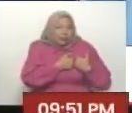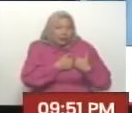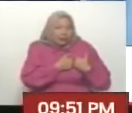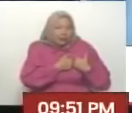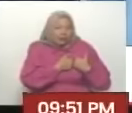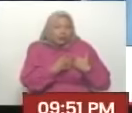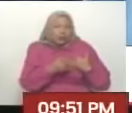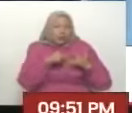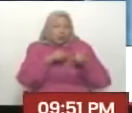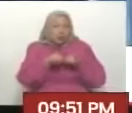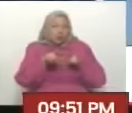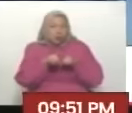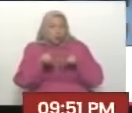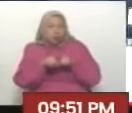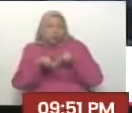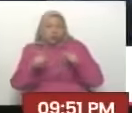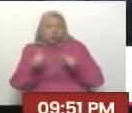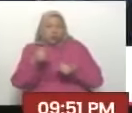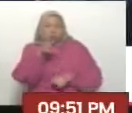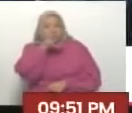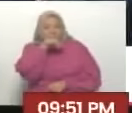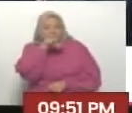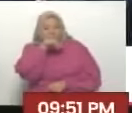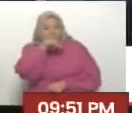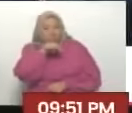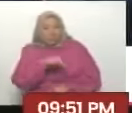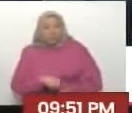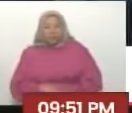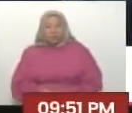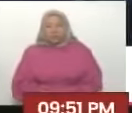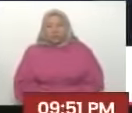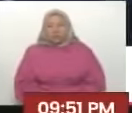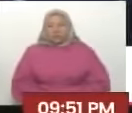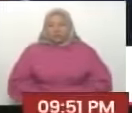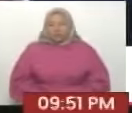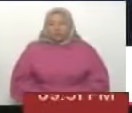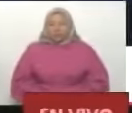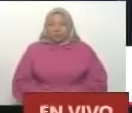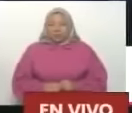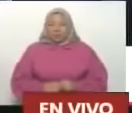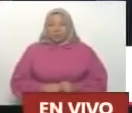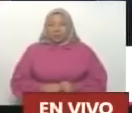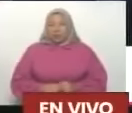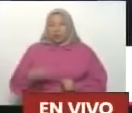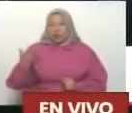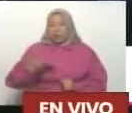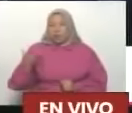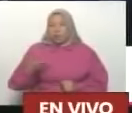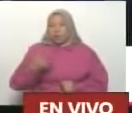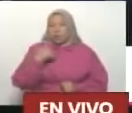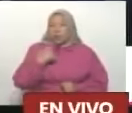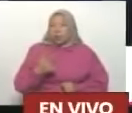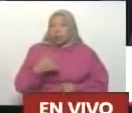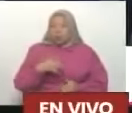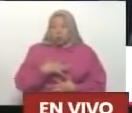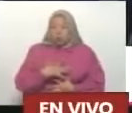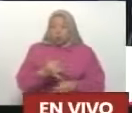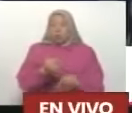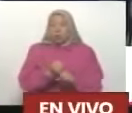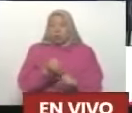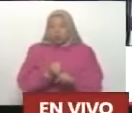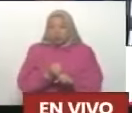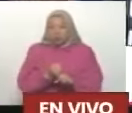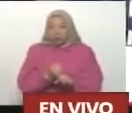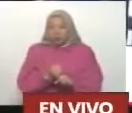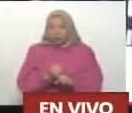Entonces por el chisme, Silita, la gente empezó a hablar. El segundo momento comunicacional importante de la humanidad, y se dio en todas las